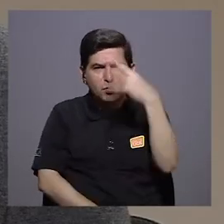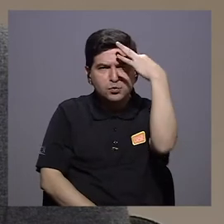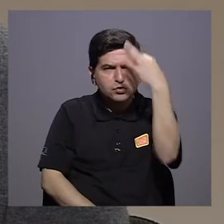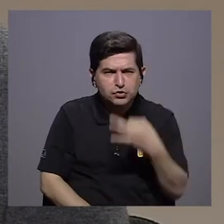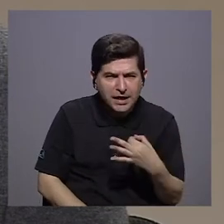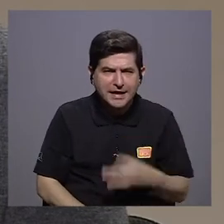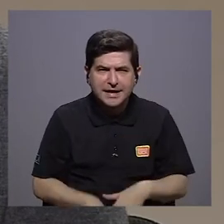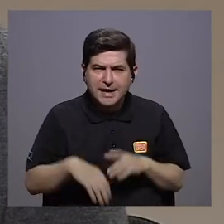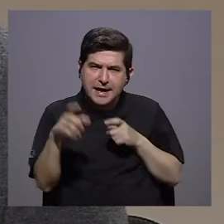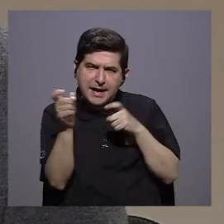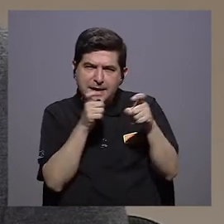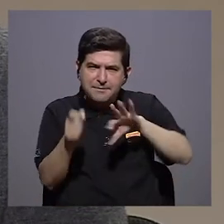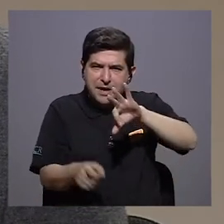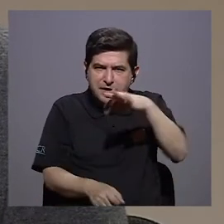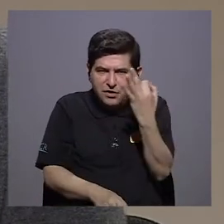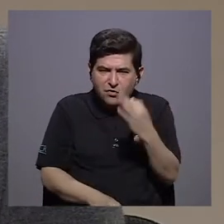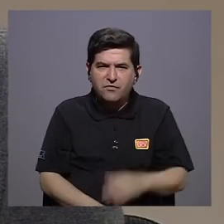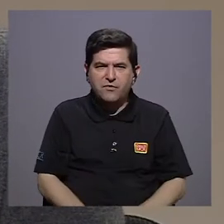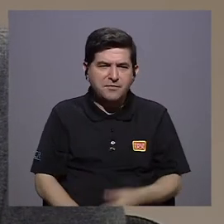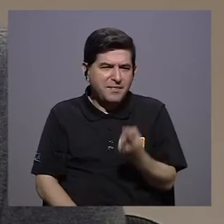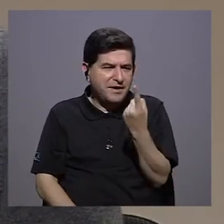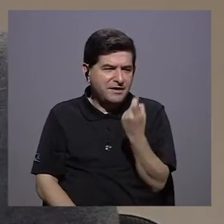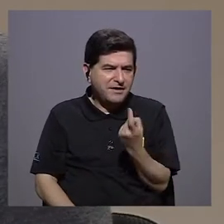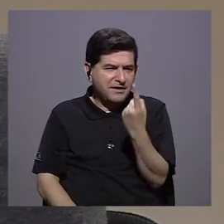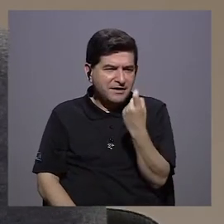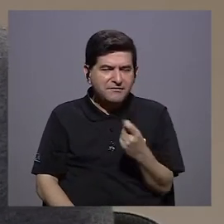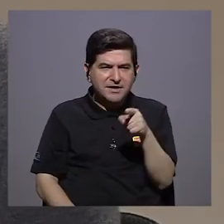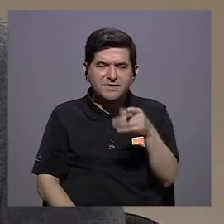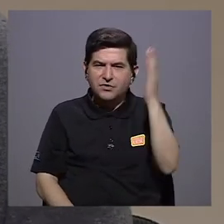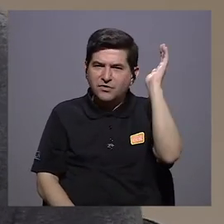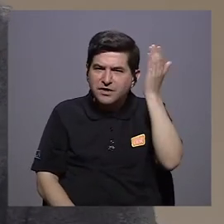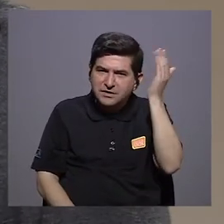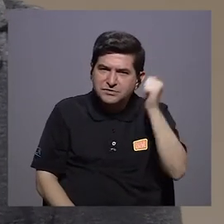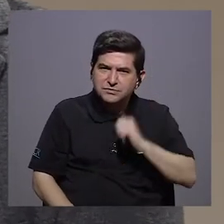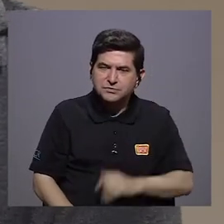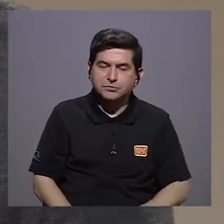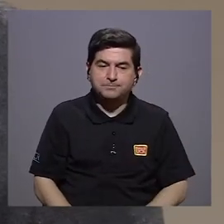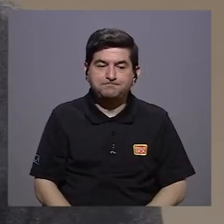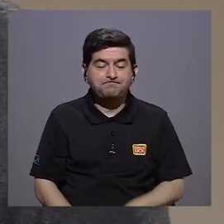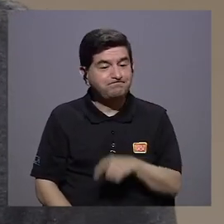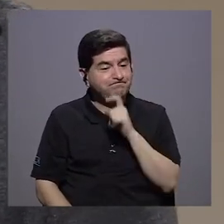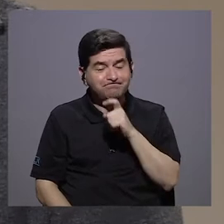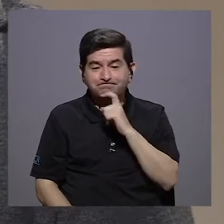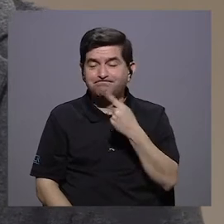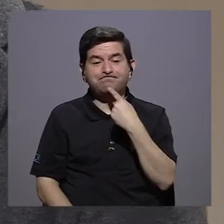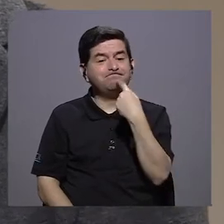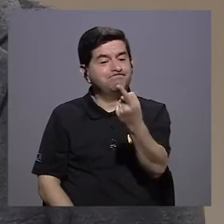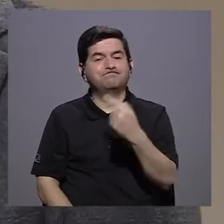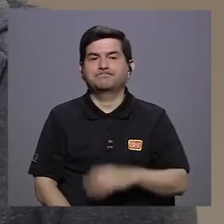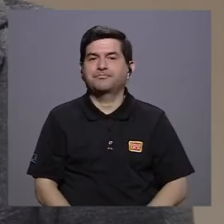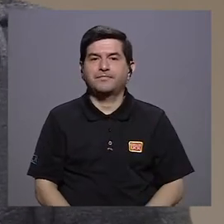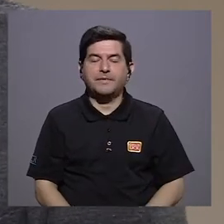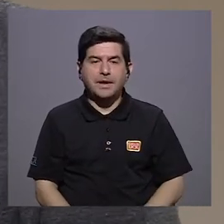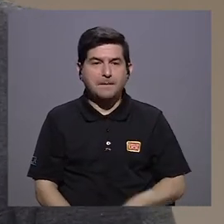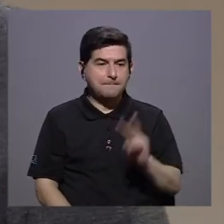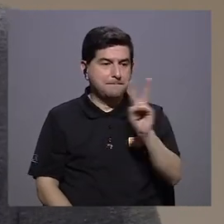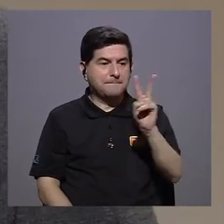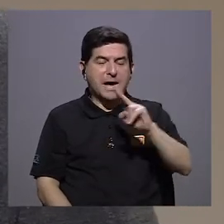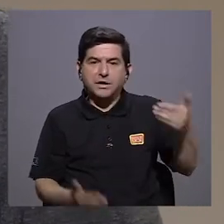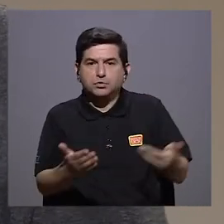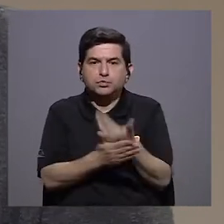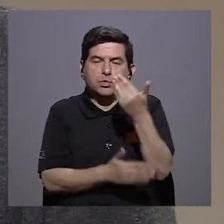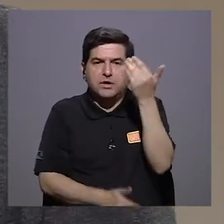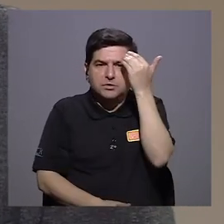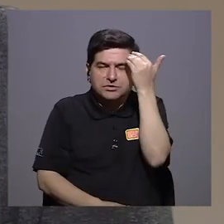usted que se manejó de una manera deficitaria al inicio? ¿Ese discurso? Pues es difícil decirlo. En realidad, como es un virus nuevo,